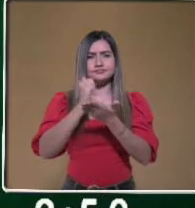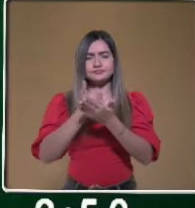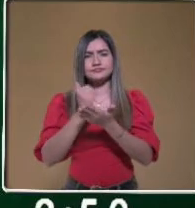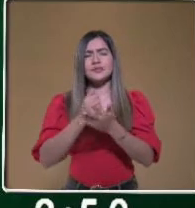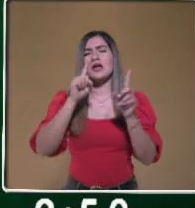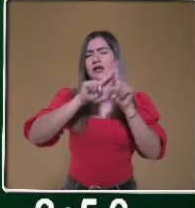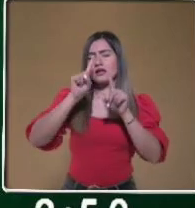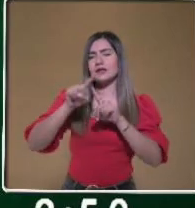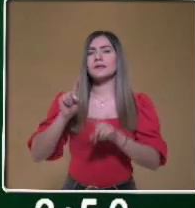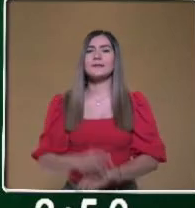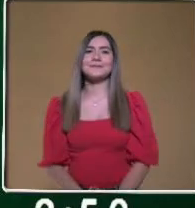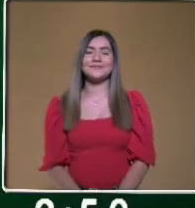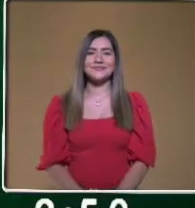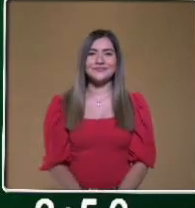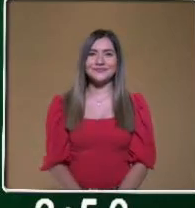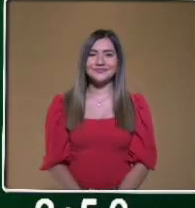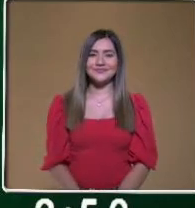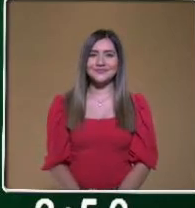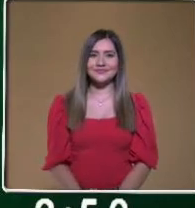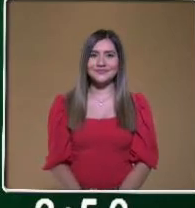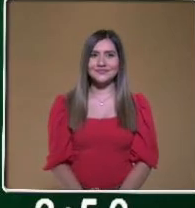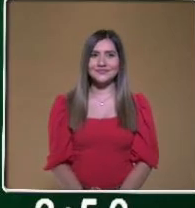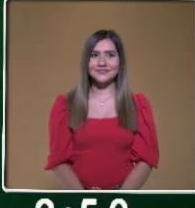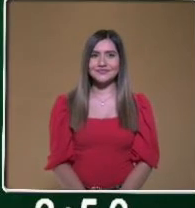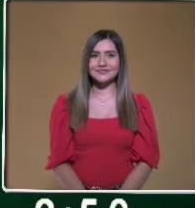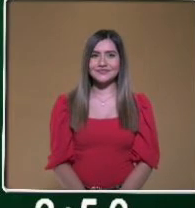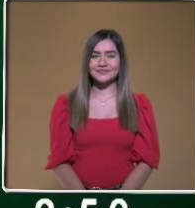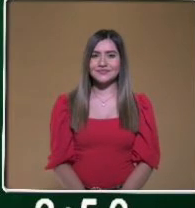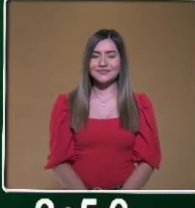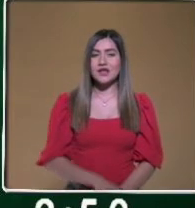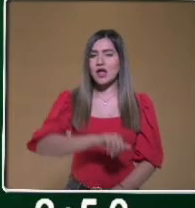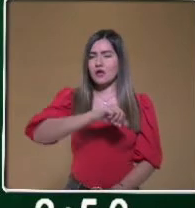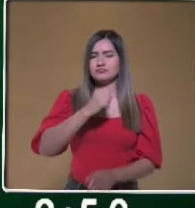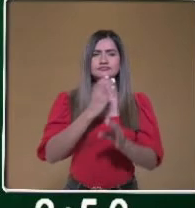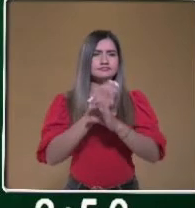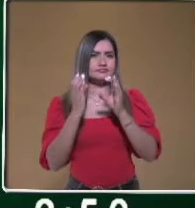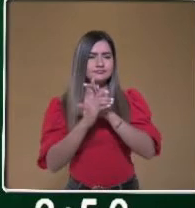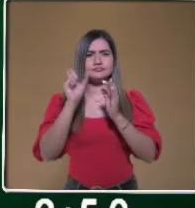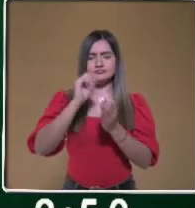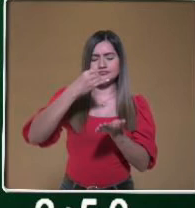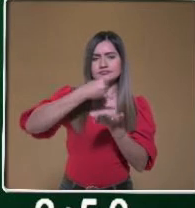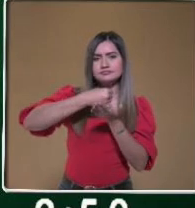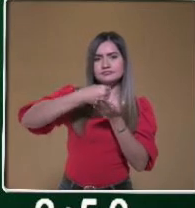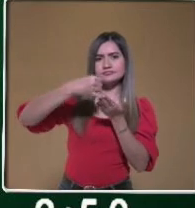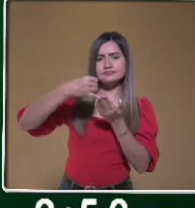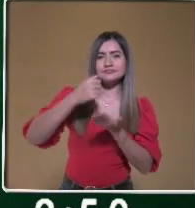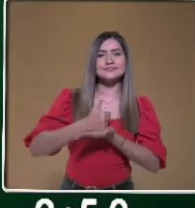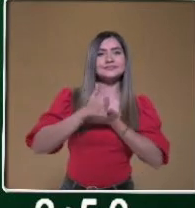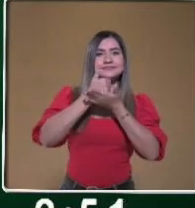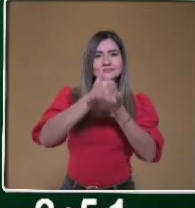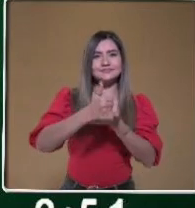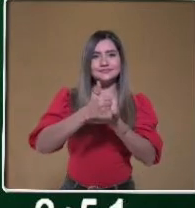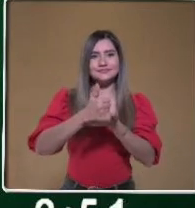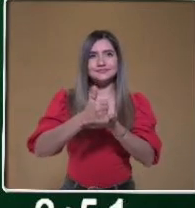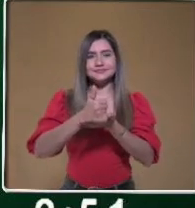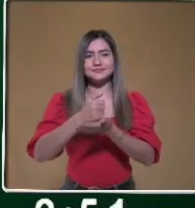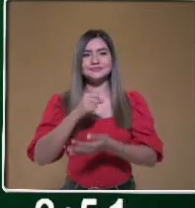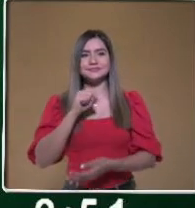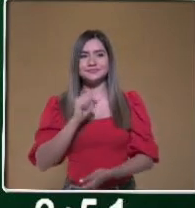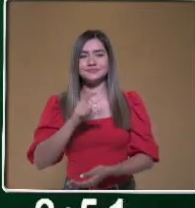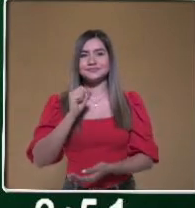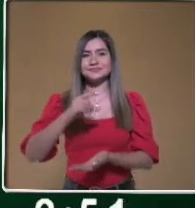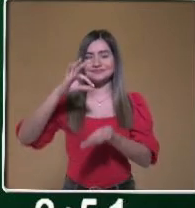lo que es el maíz. Otro de los productos que nos brinda la agricultura. Las leguminosas,